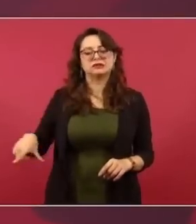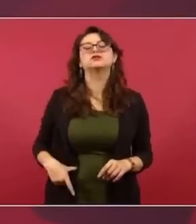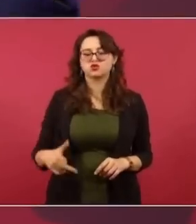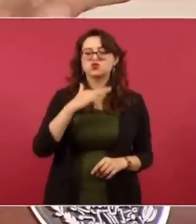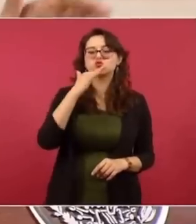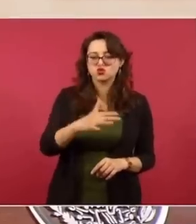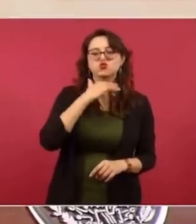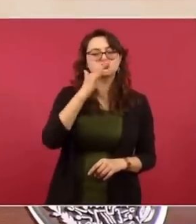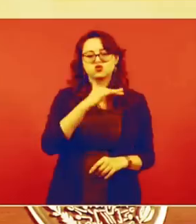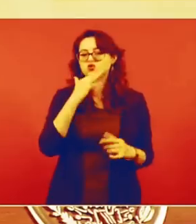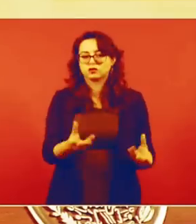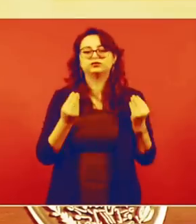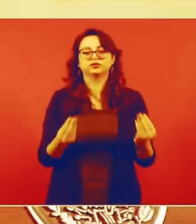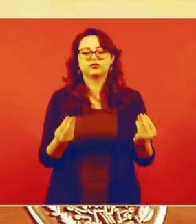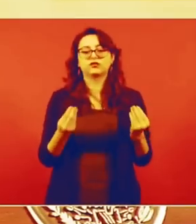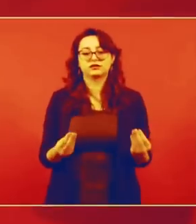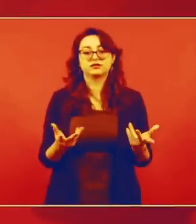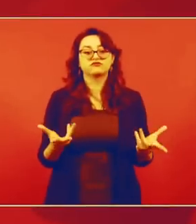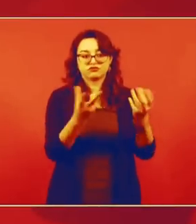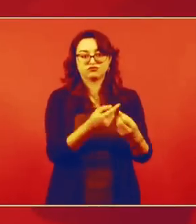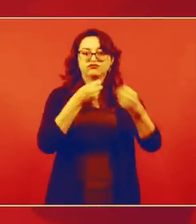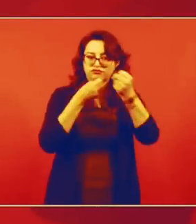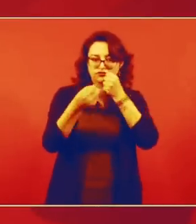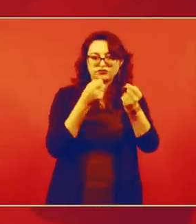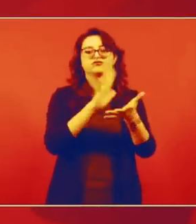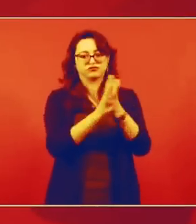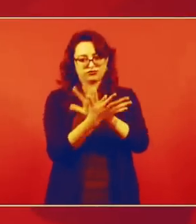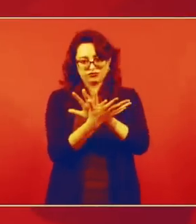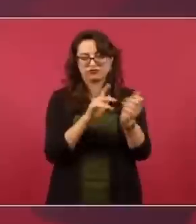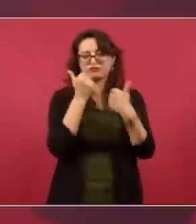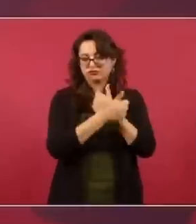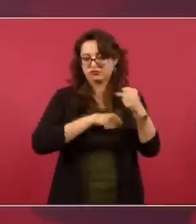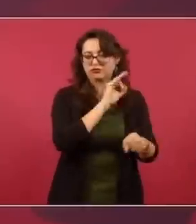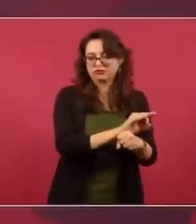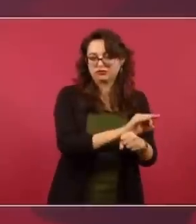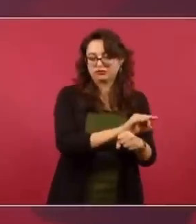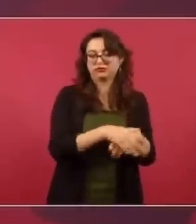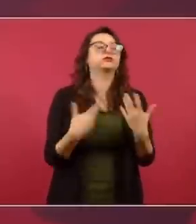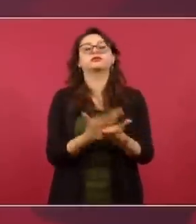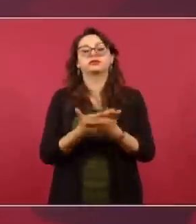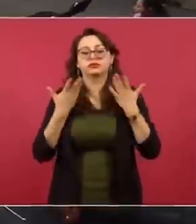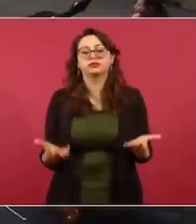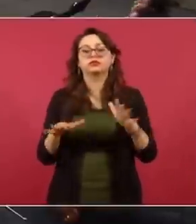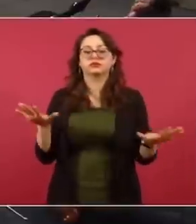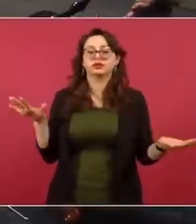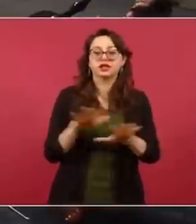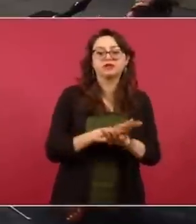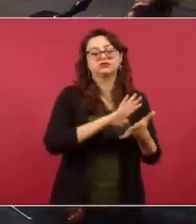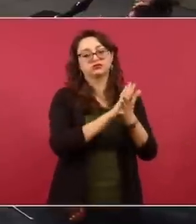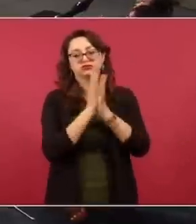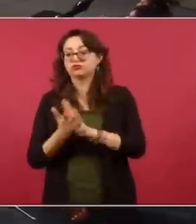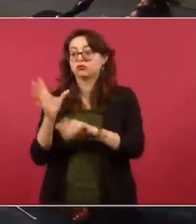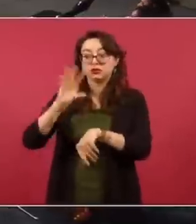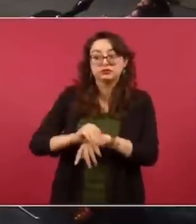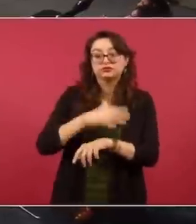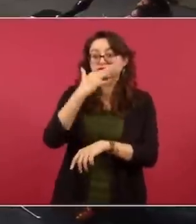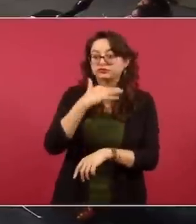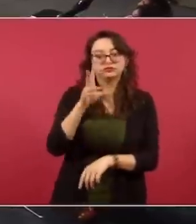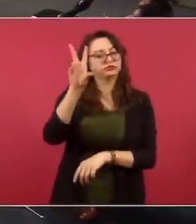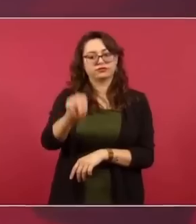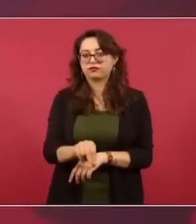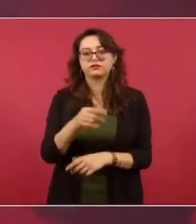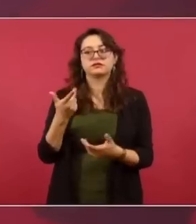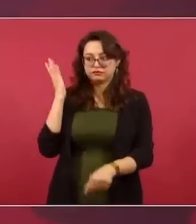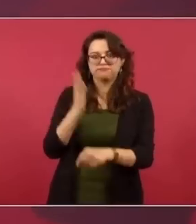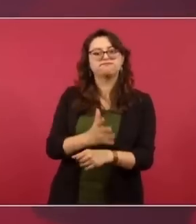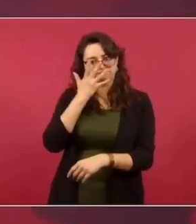en donde lo que imperaba era la corrupción, con la complicidad de ustedes, de los medios de información. Como ahora se está llevando a cabo un cambio, en donde no se permite la corrupción,